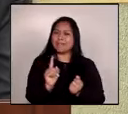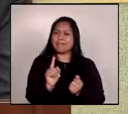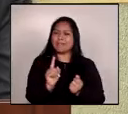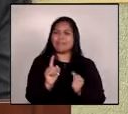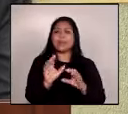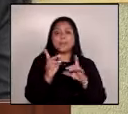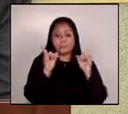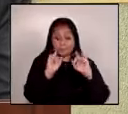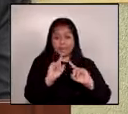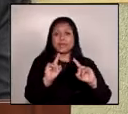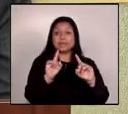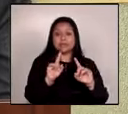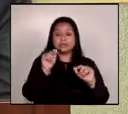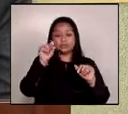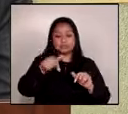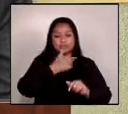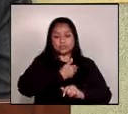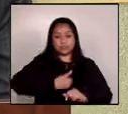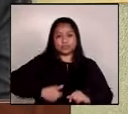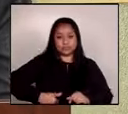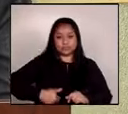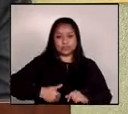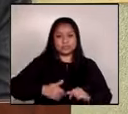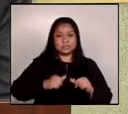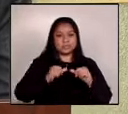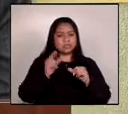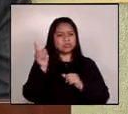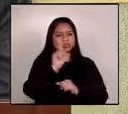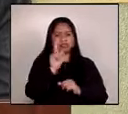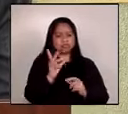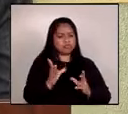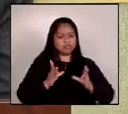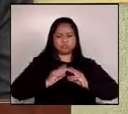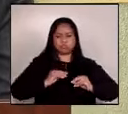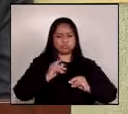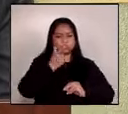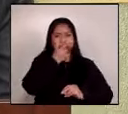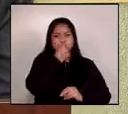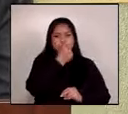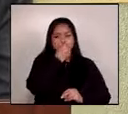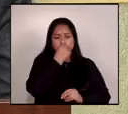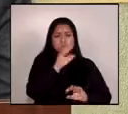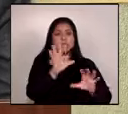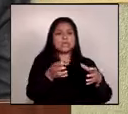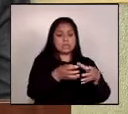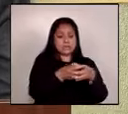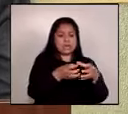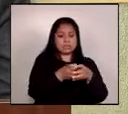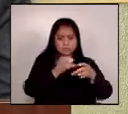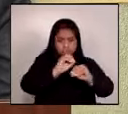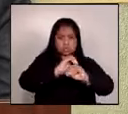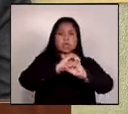embargo este gobierno no tolera la corrupción y en la comisión tenemos claro que el ejercicio